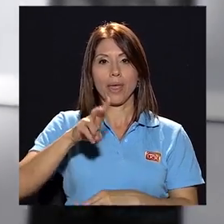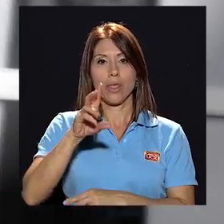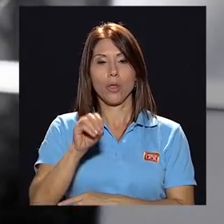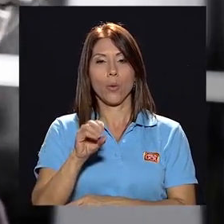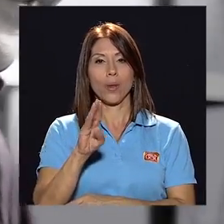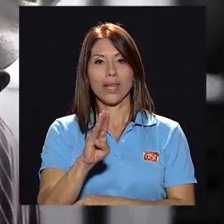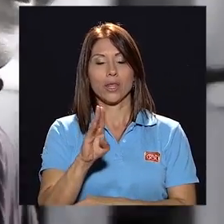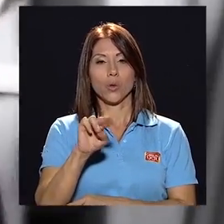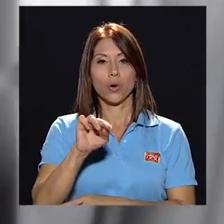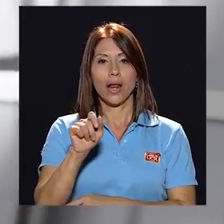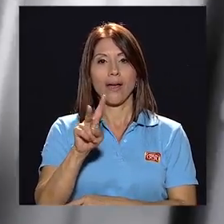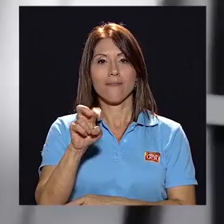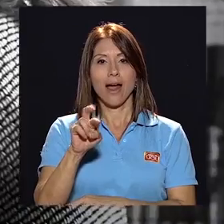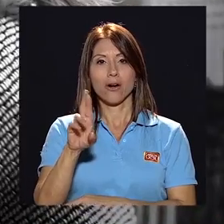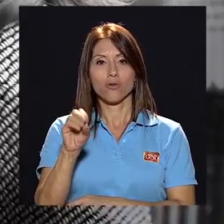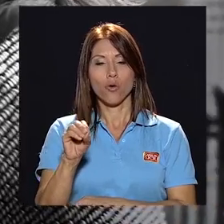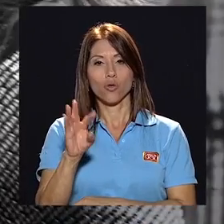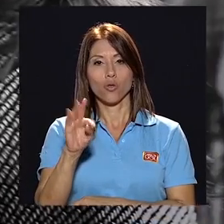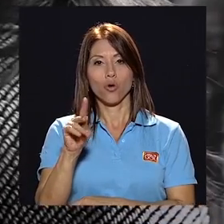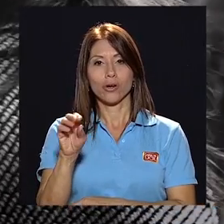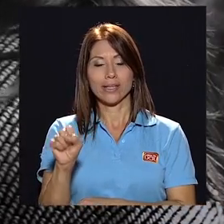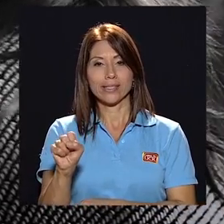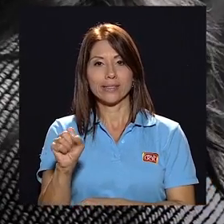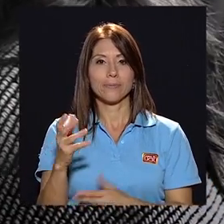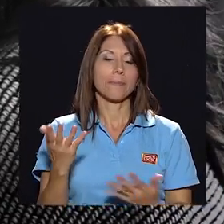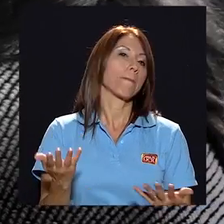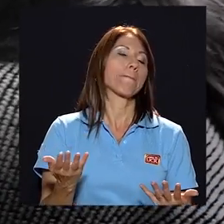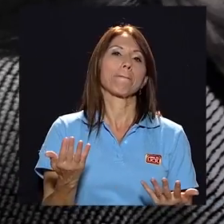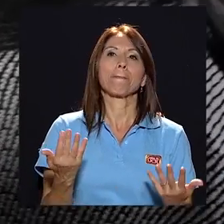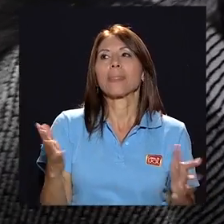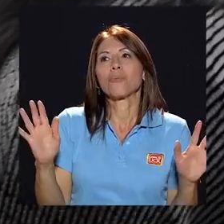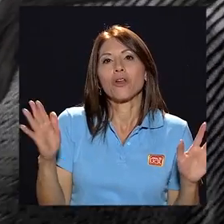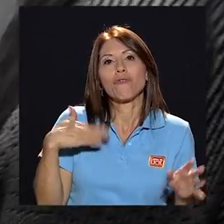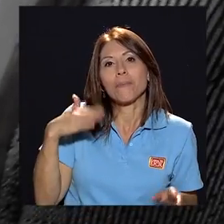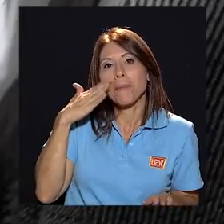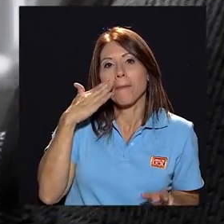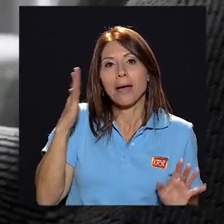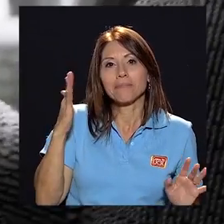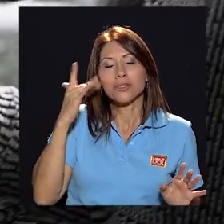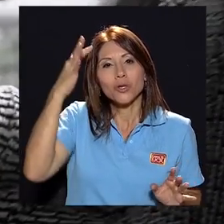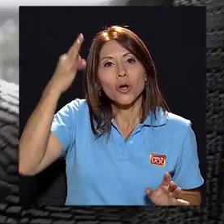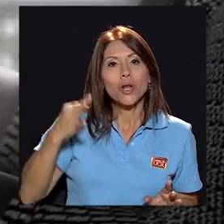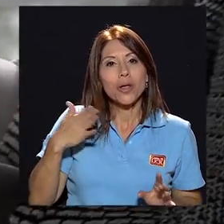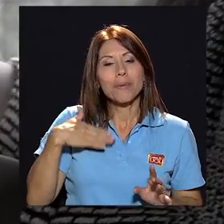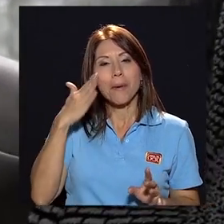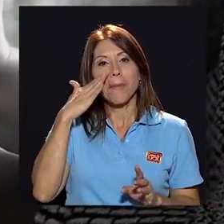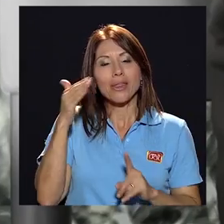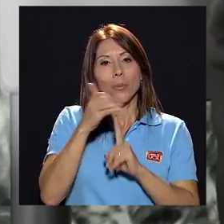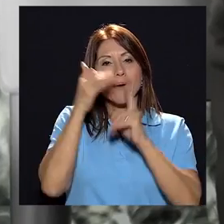llamo Pedro Benito Navarro Torres bueno yo creo que bueno fue mi mamá creo que mi mamá la que tomaba las decisiones en la casa